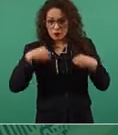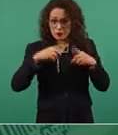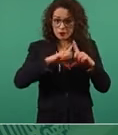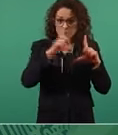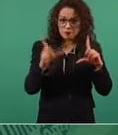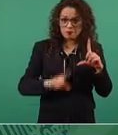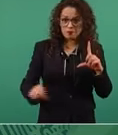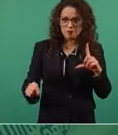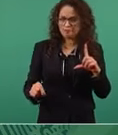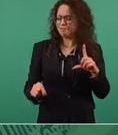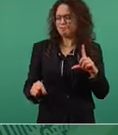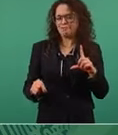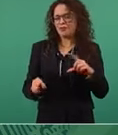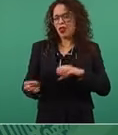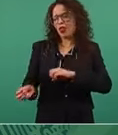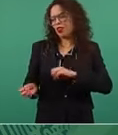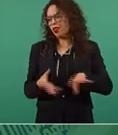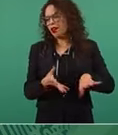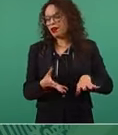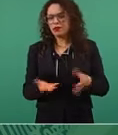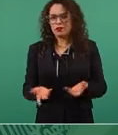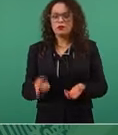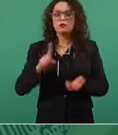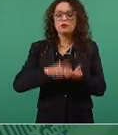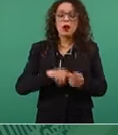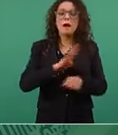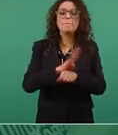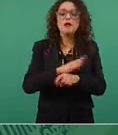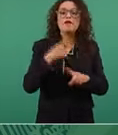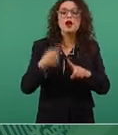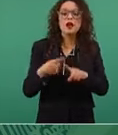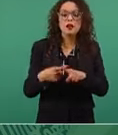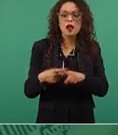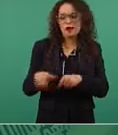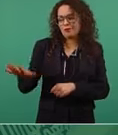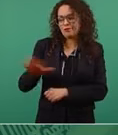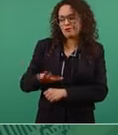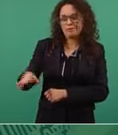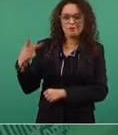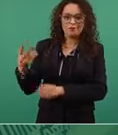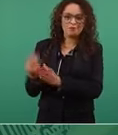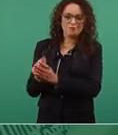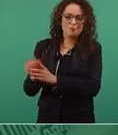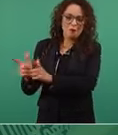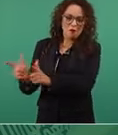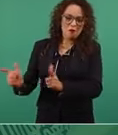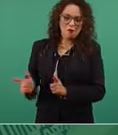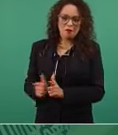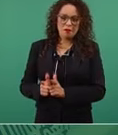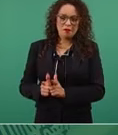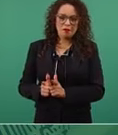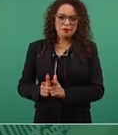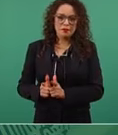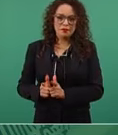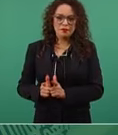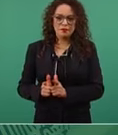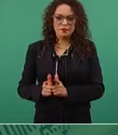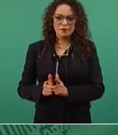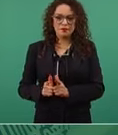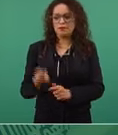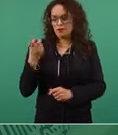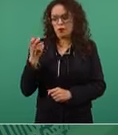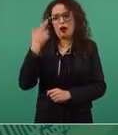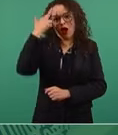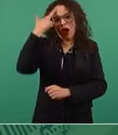que está hecho para favorecer a las minorías. Entonces, de ahí se desprende